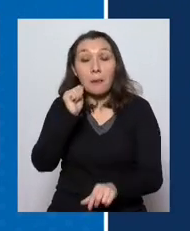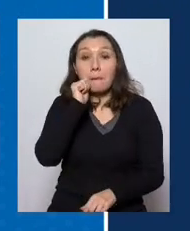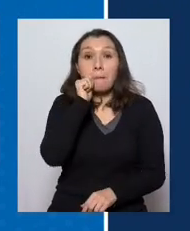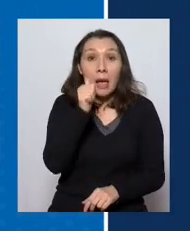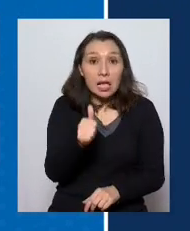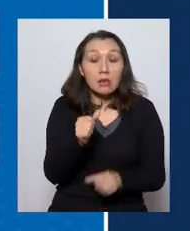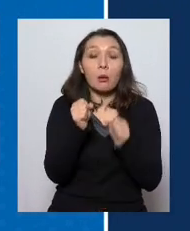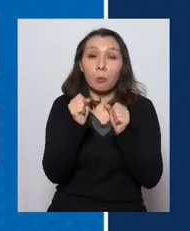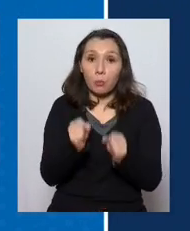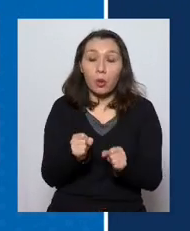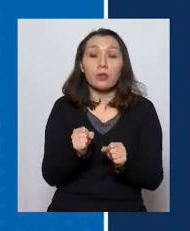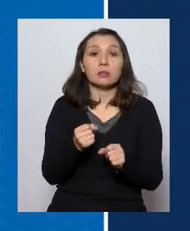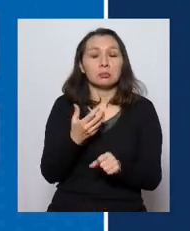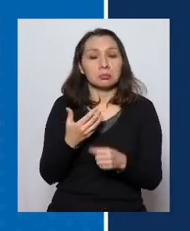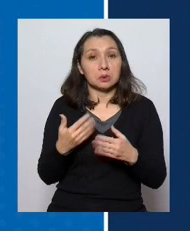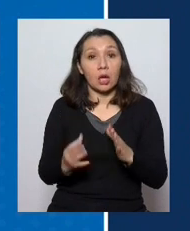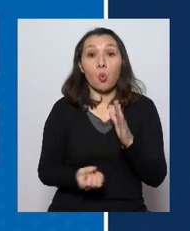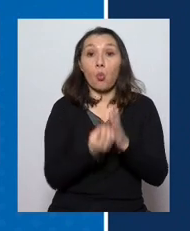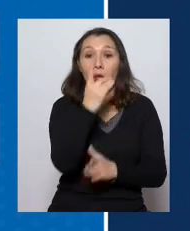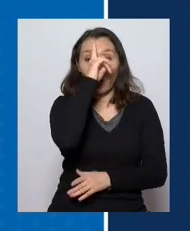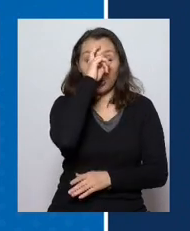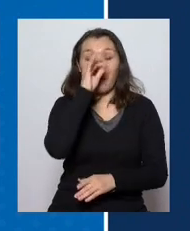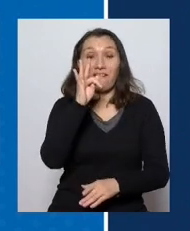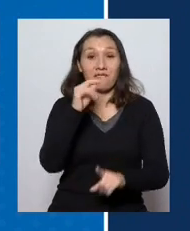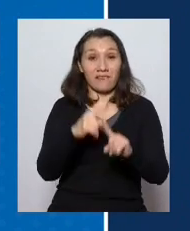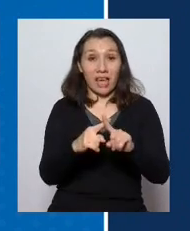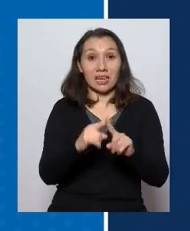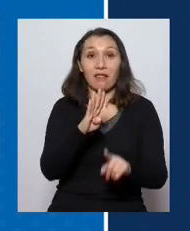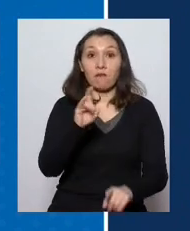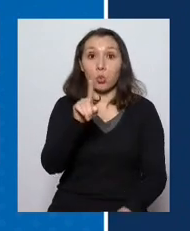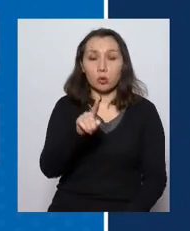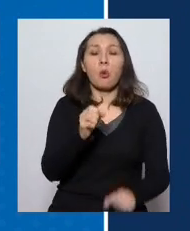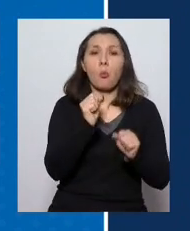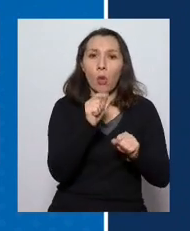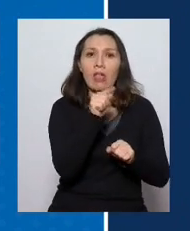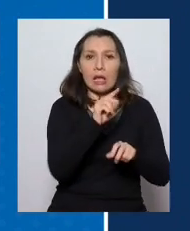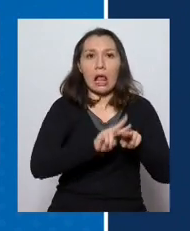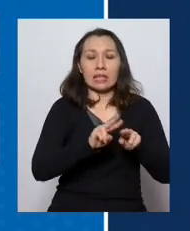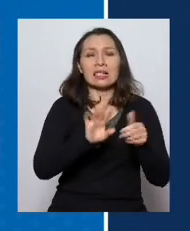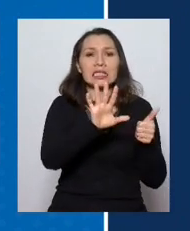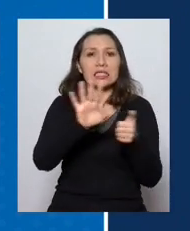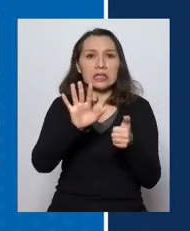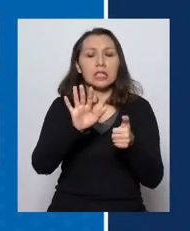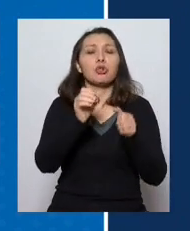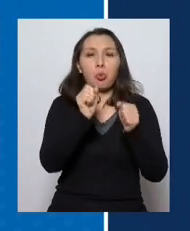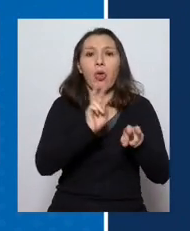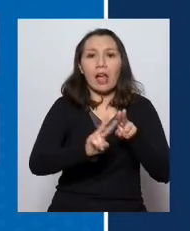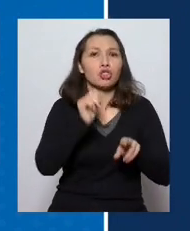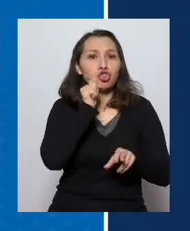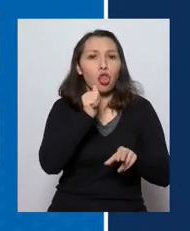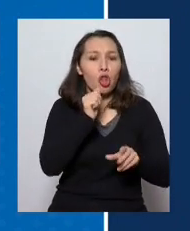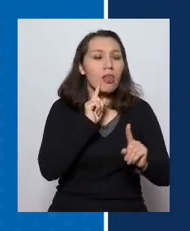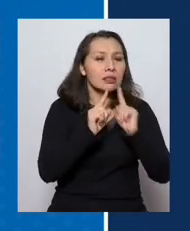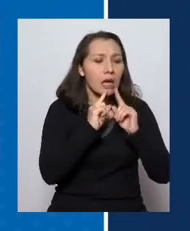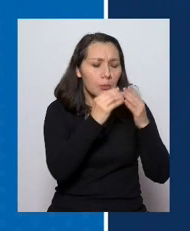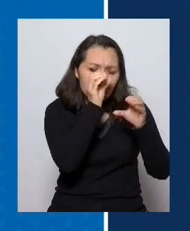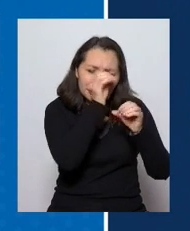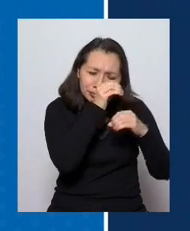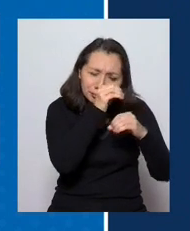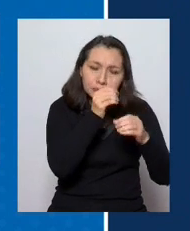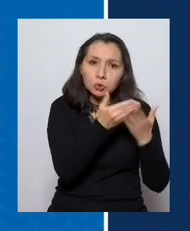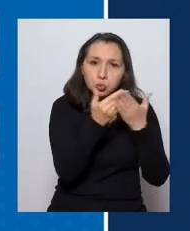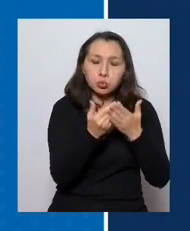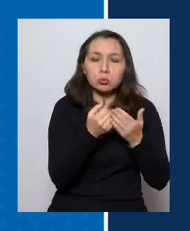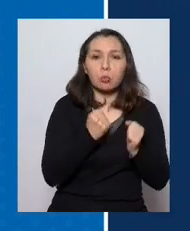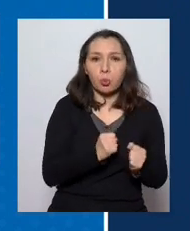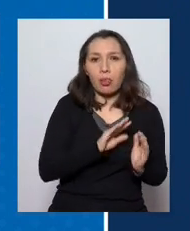mañana probablemente ya el nuevo hospital Félix Bunles va a poder realizar una cantidad de 600 exámenes diarios para poder